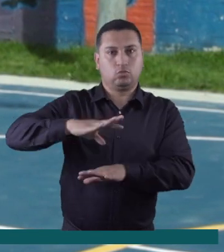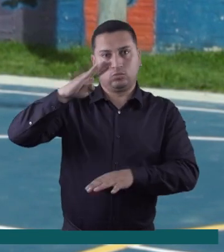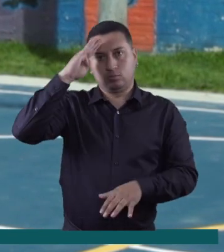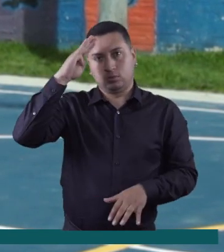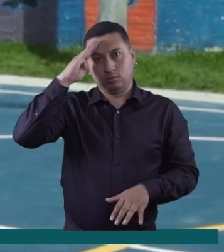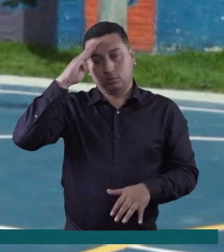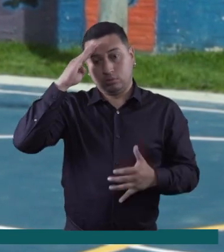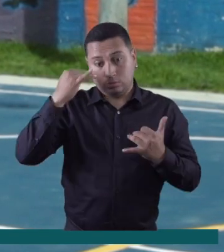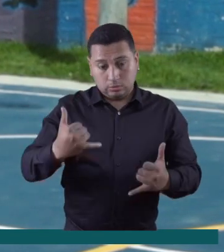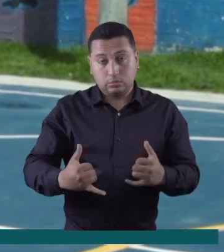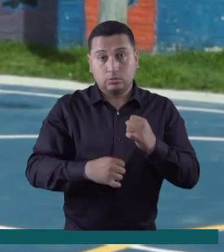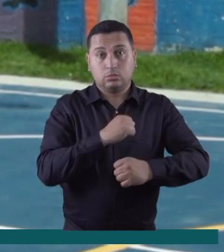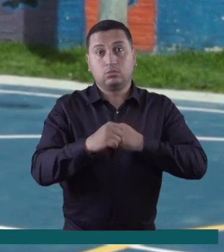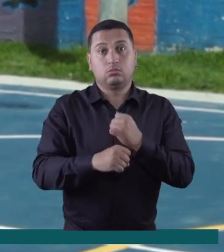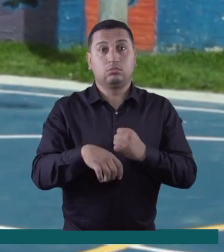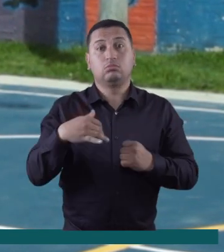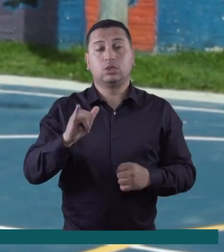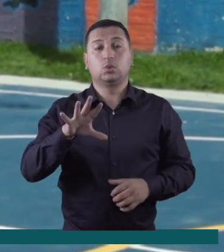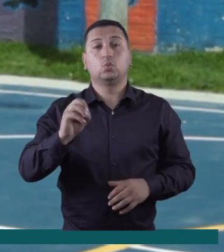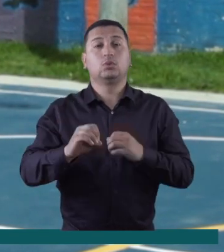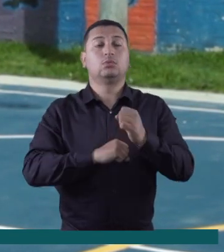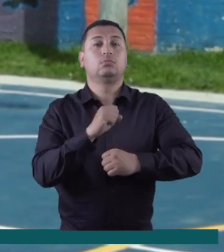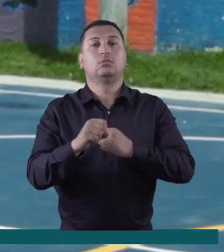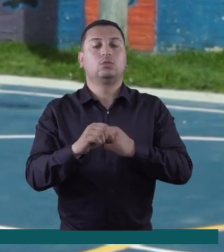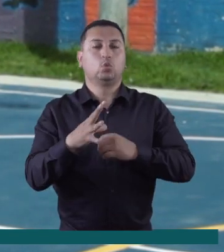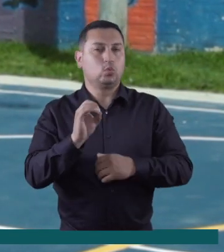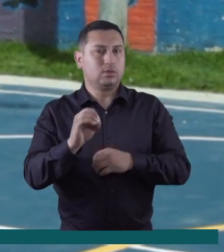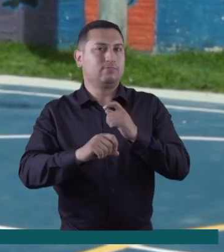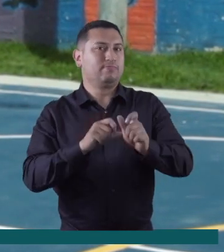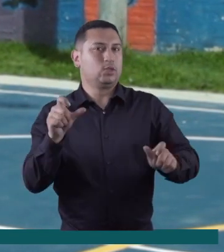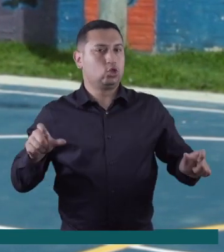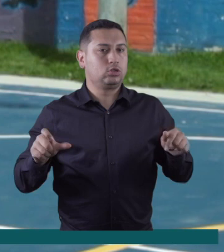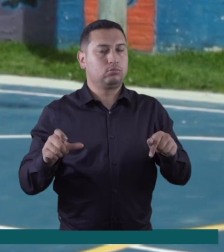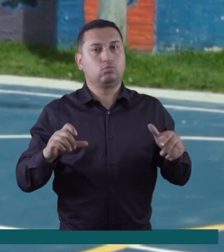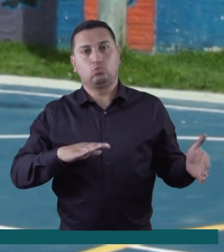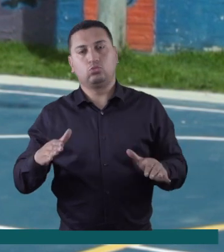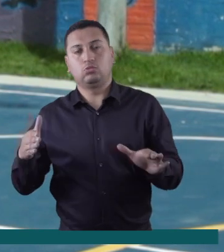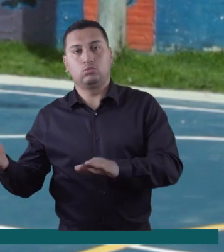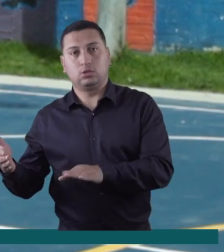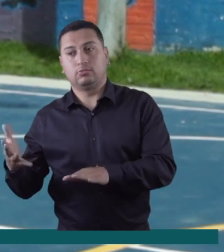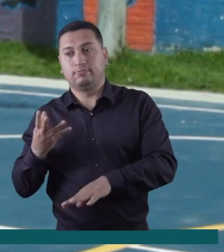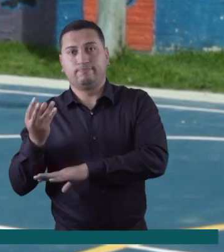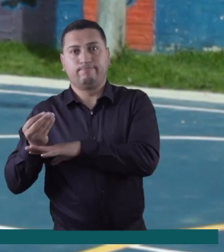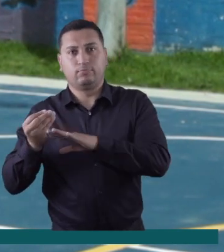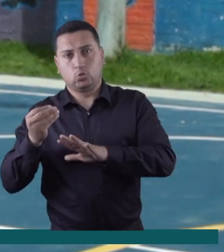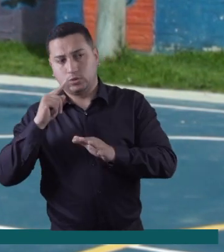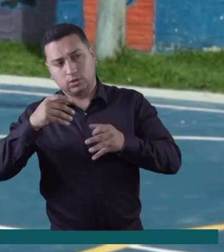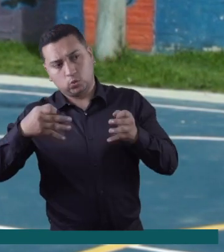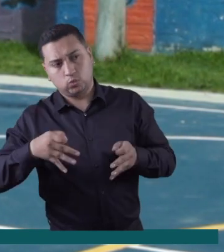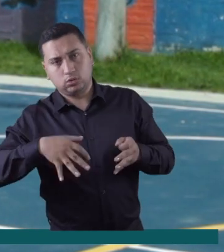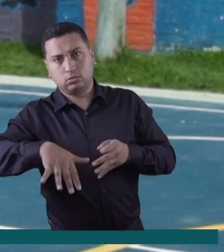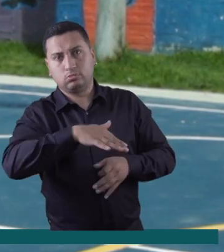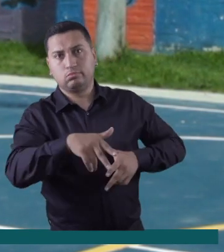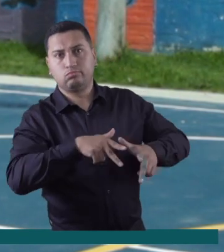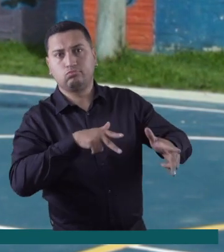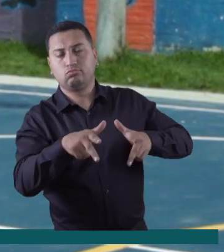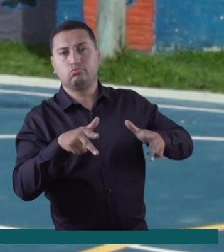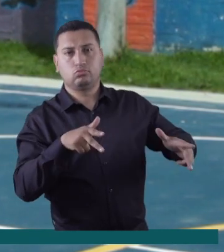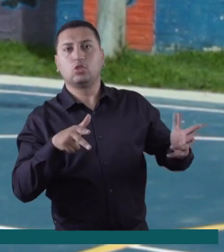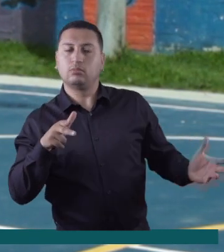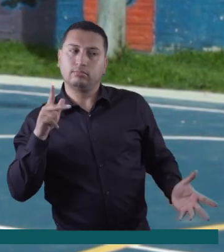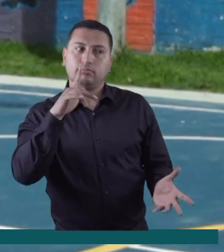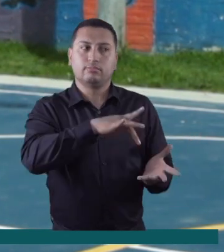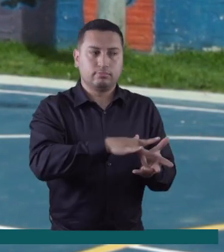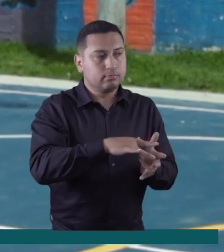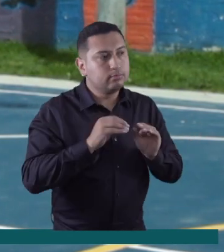autoridades. Este año, la cifra ya supera las 50 personas fallecidas. Ante esta razón, la Agencia Nacional de Seguridad